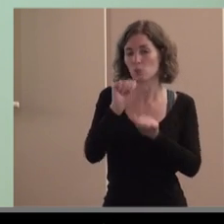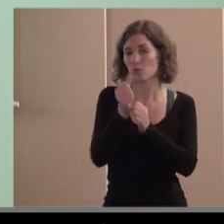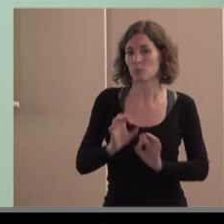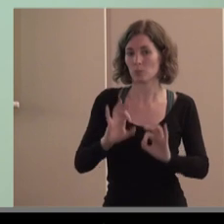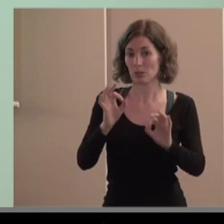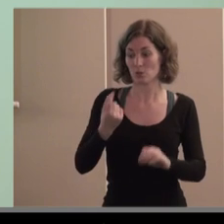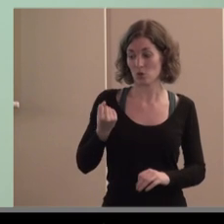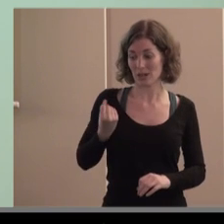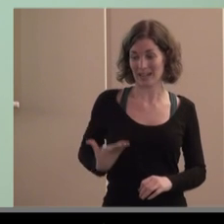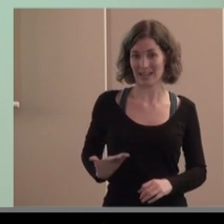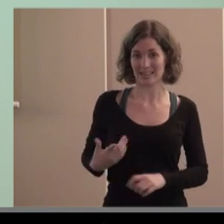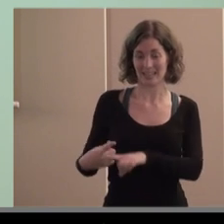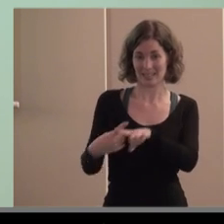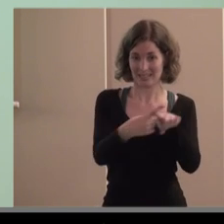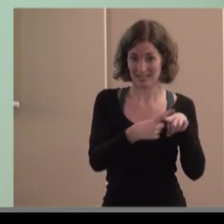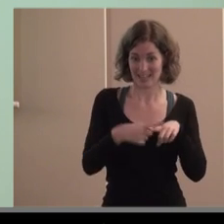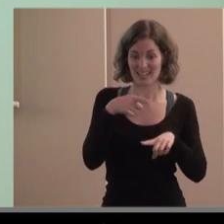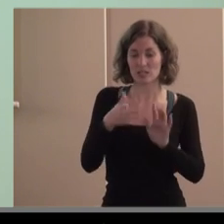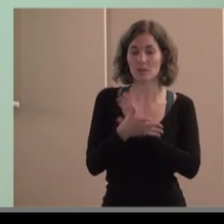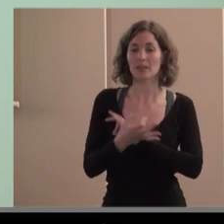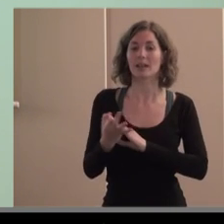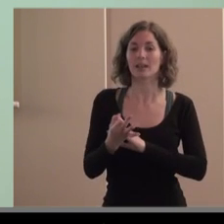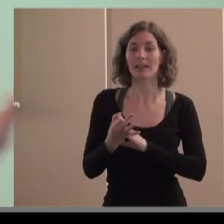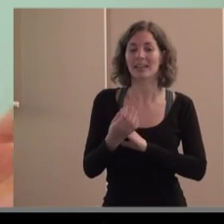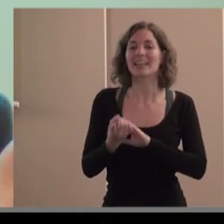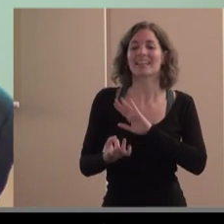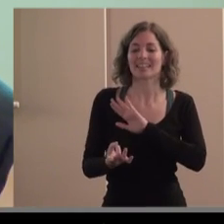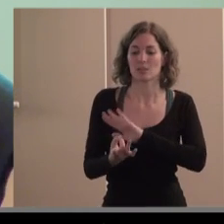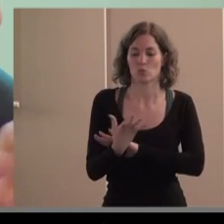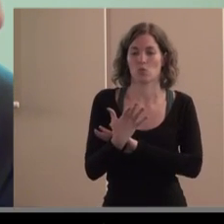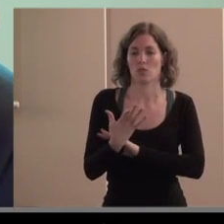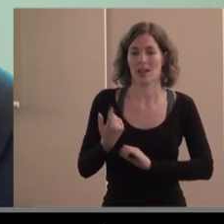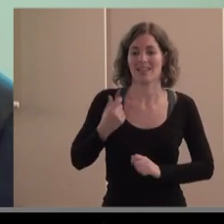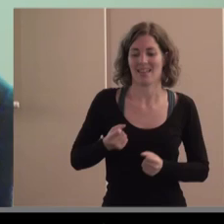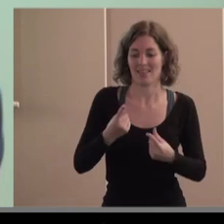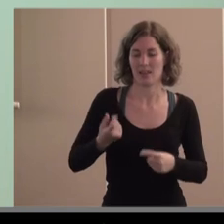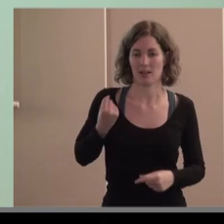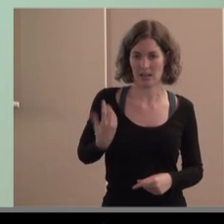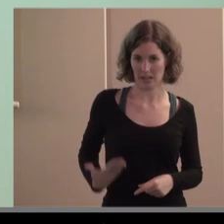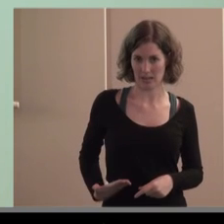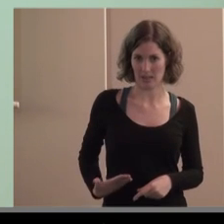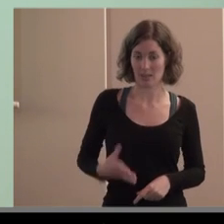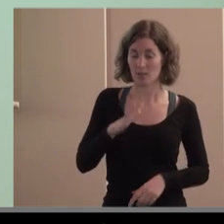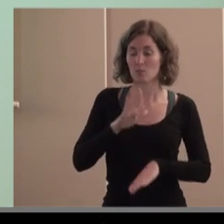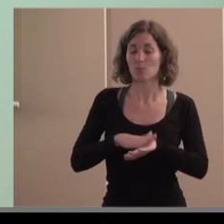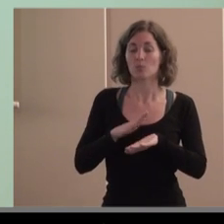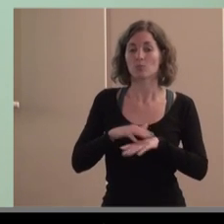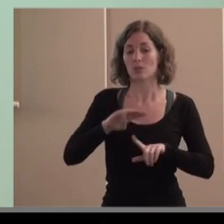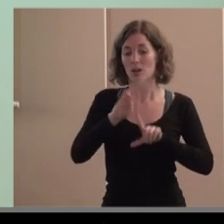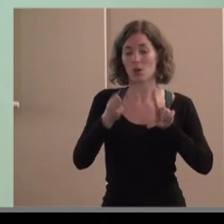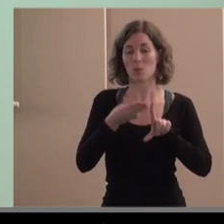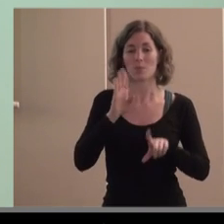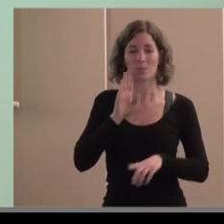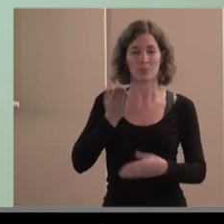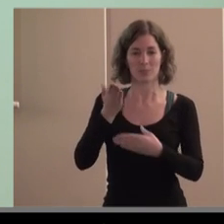distribuir la riqueza significa generarla una de las frases que no sé por qué nos metimos también en esa web de presentación es aquello que para